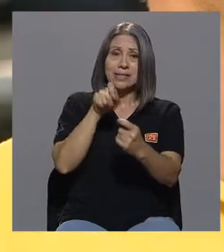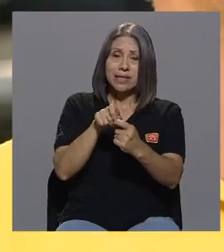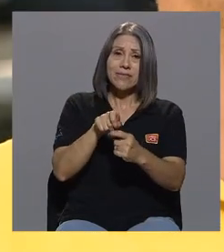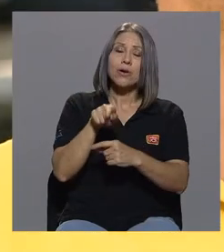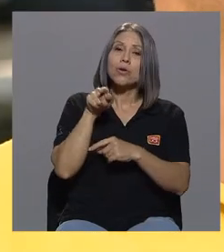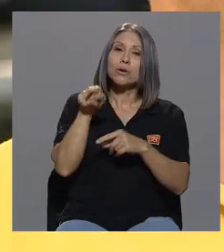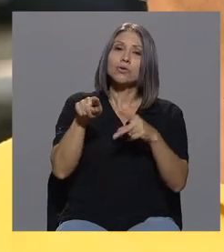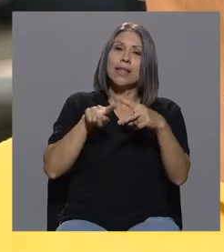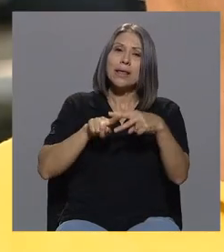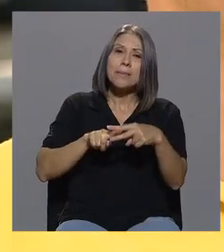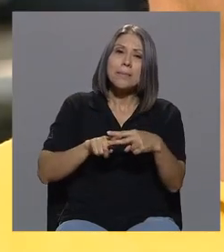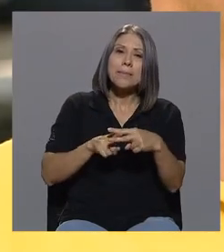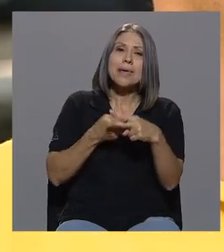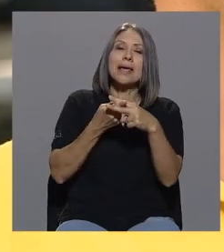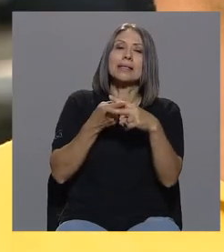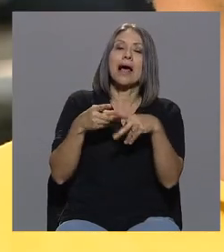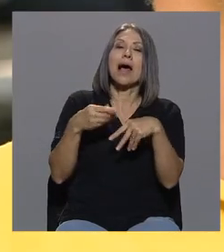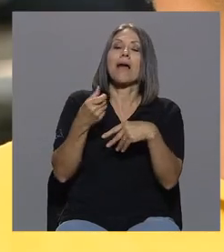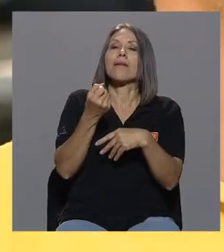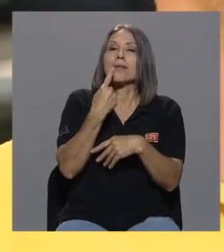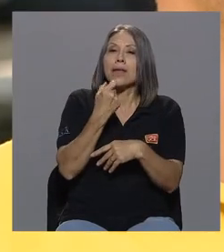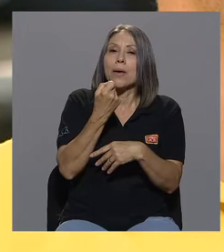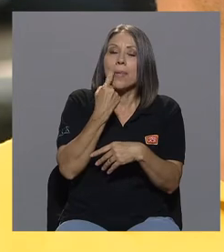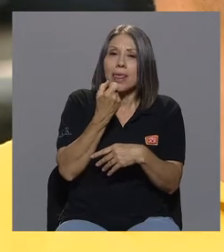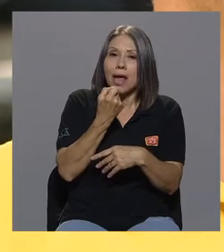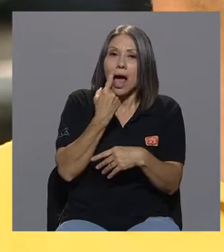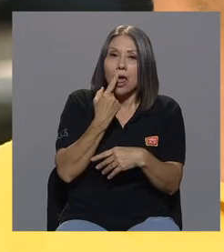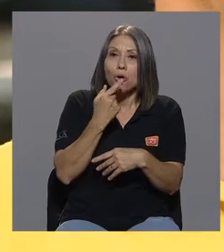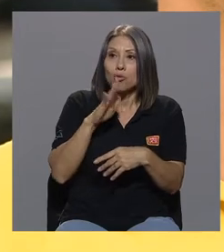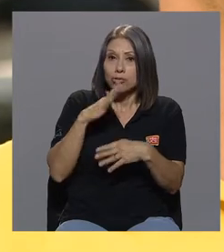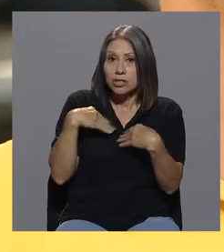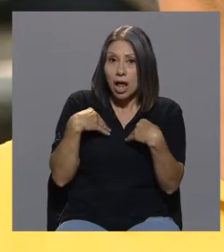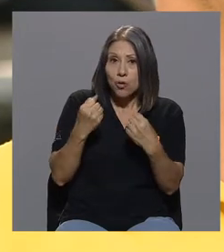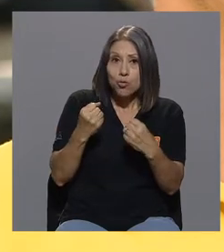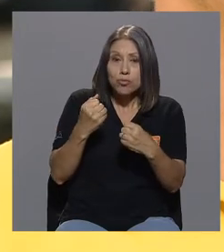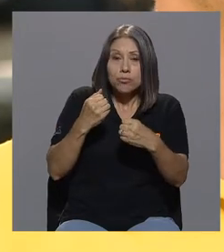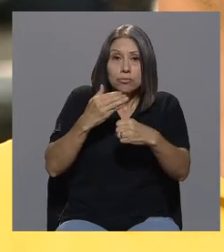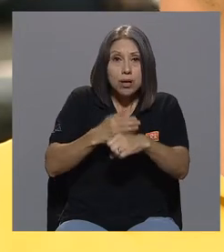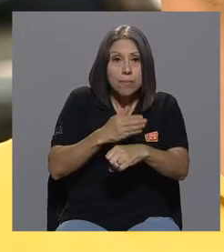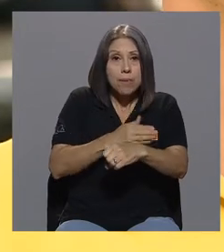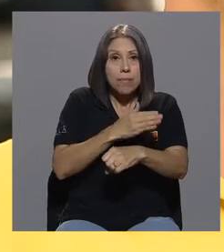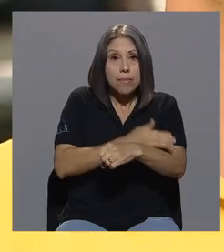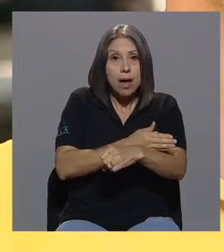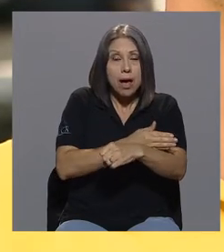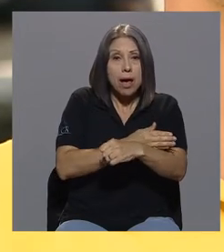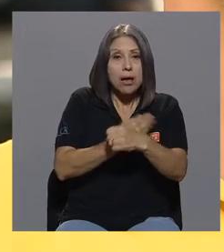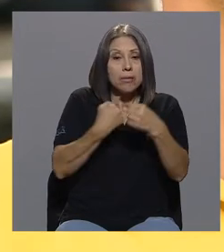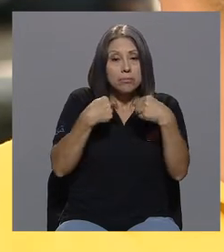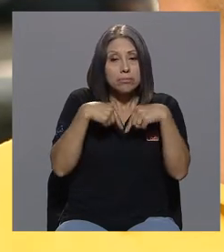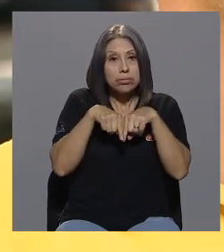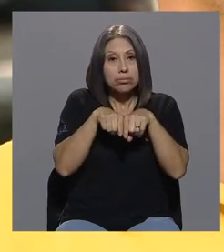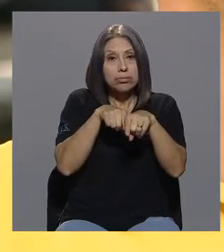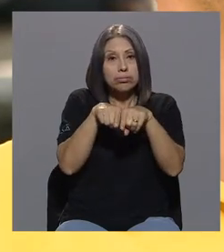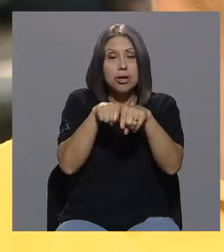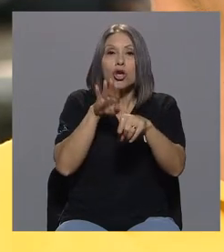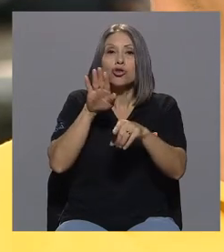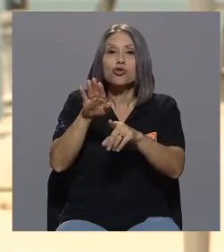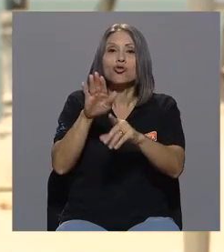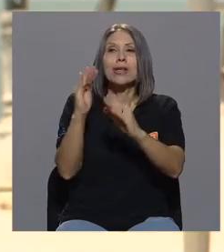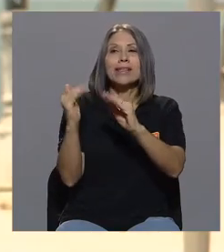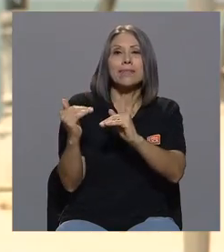ser medicado, su salud empieza a mejorar y paralelamente a eso también sus expectativas y retoma